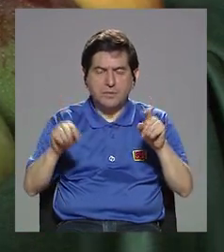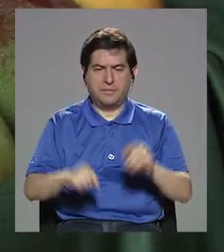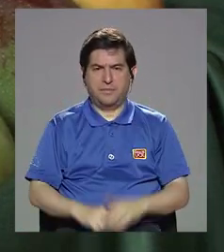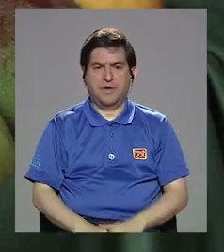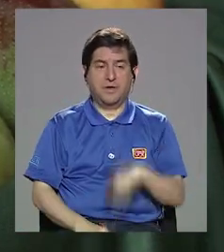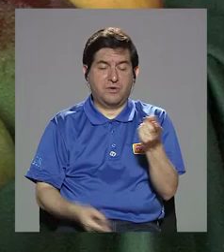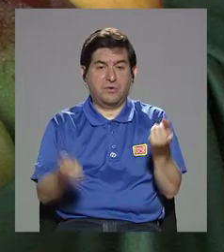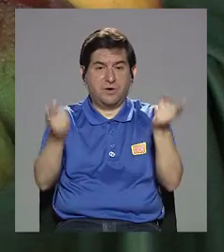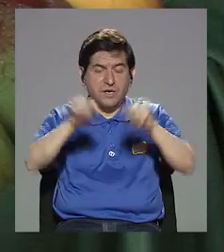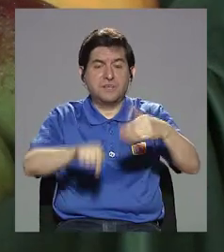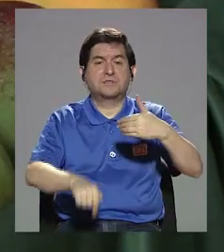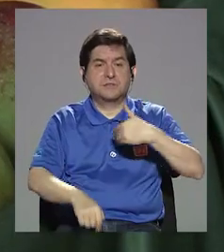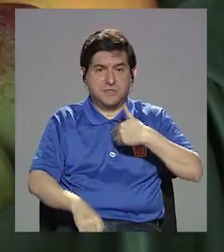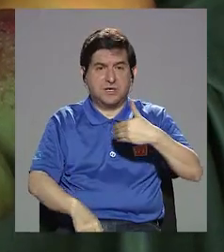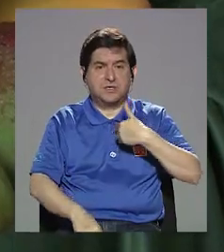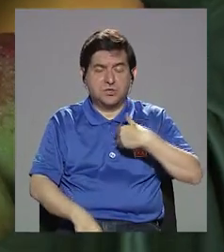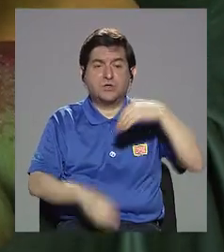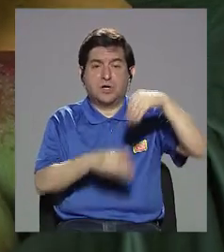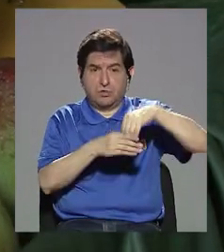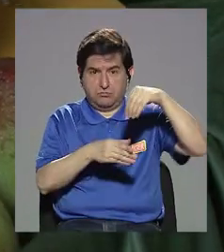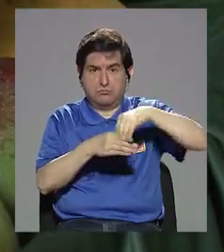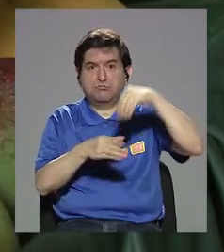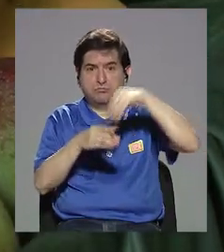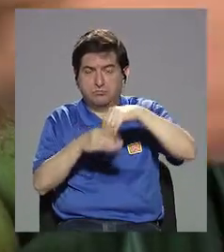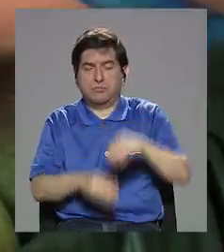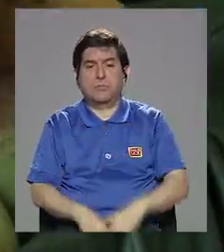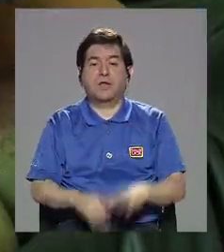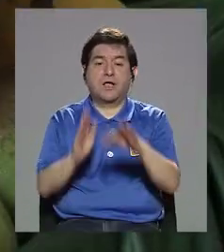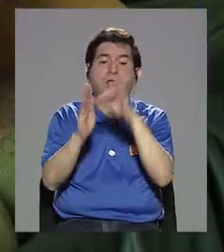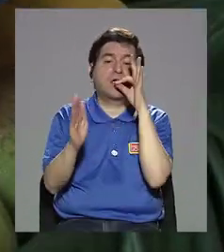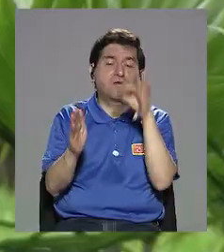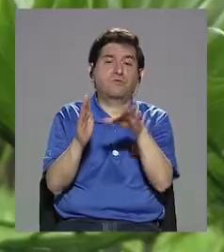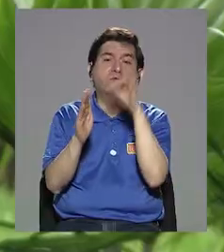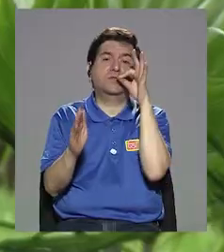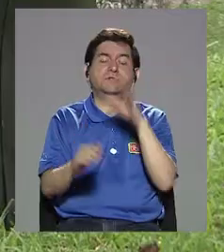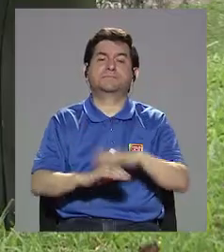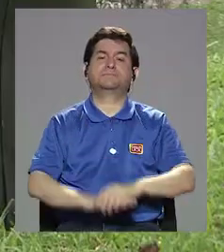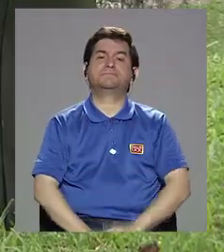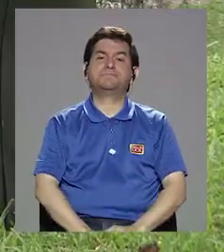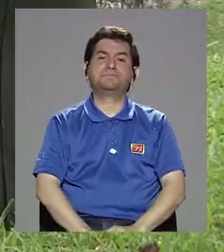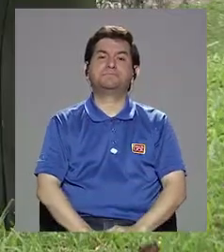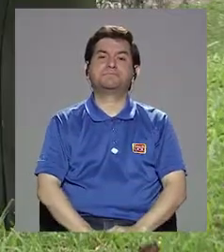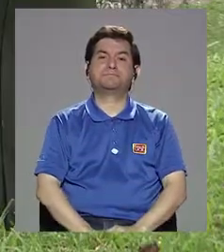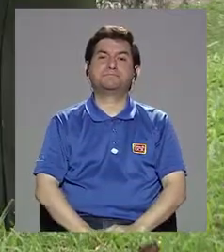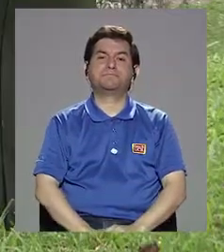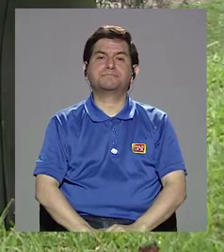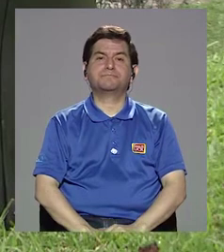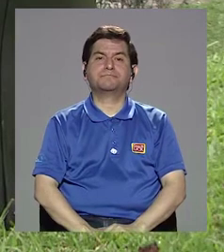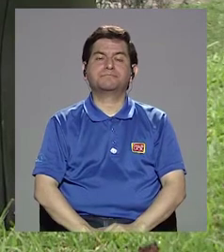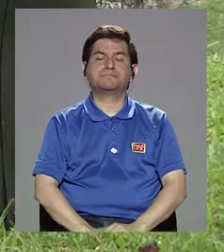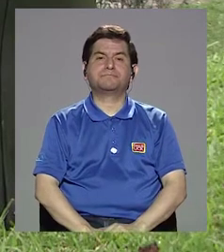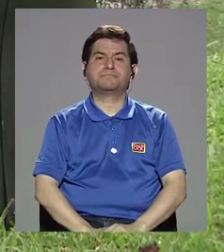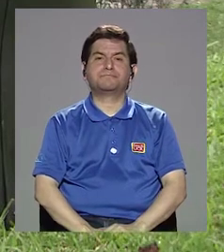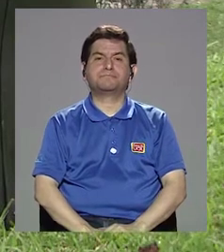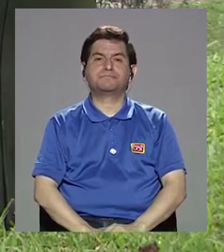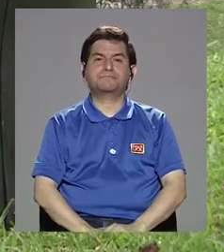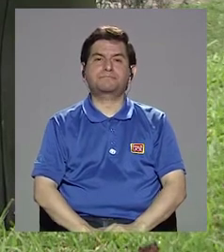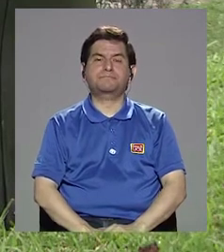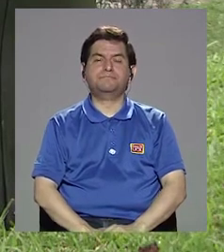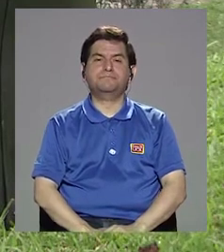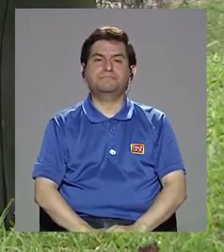tiene sus aportes y las frutas. Doctora, bueno,